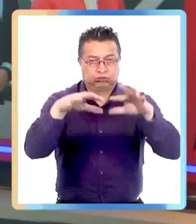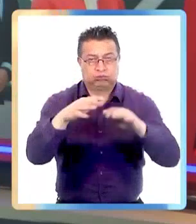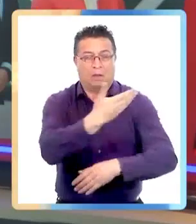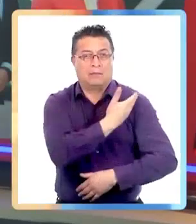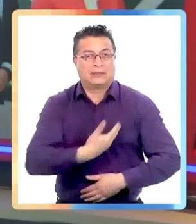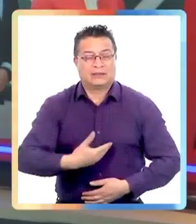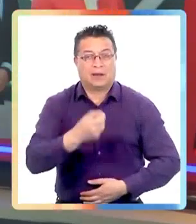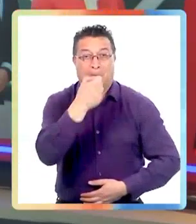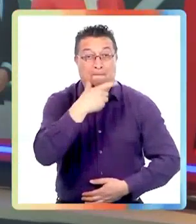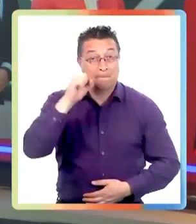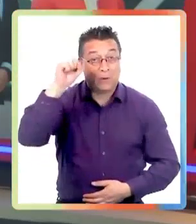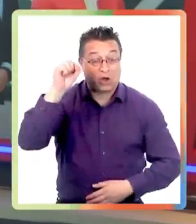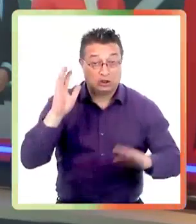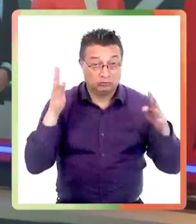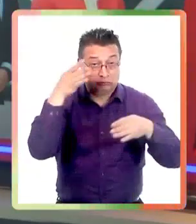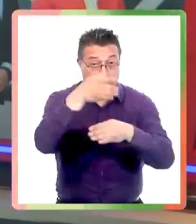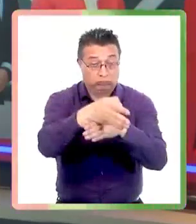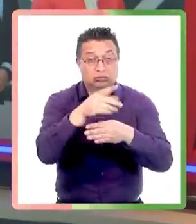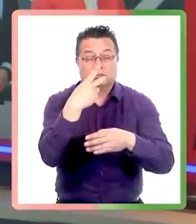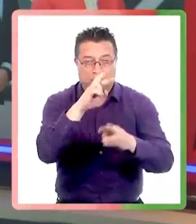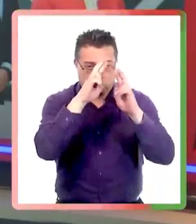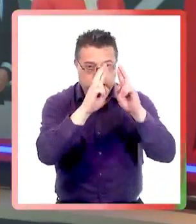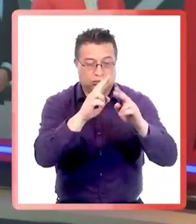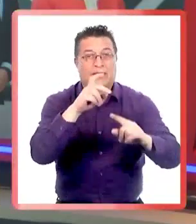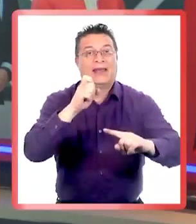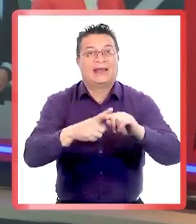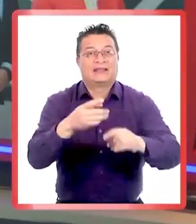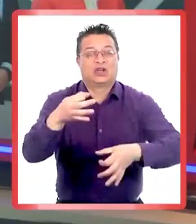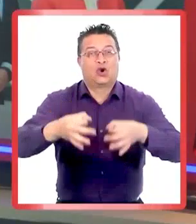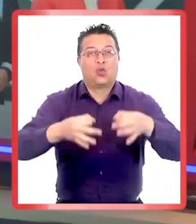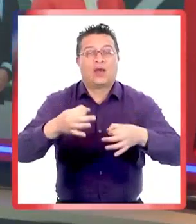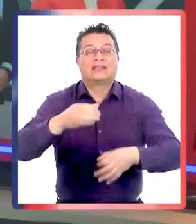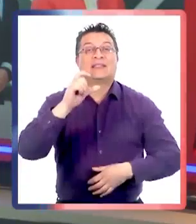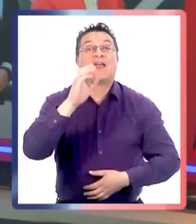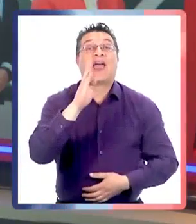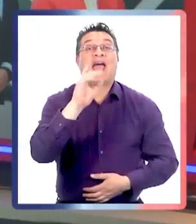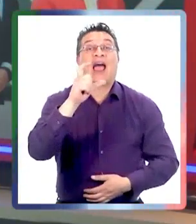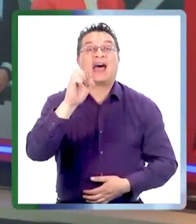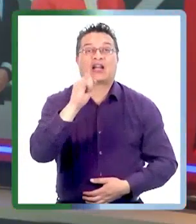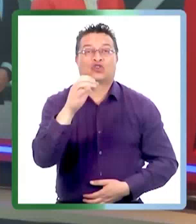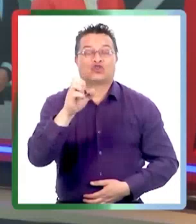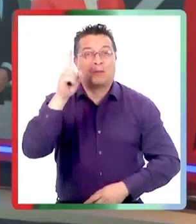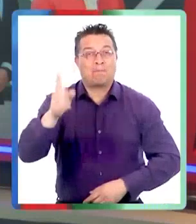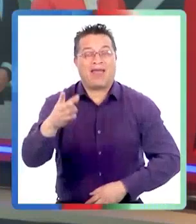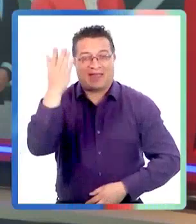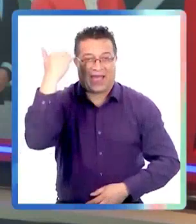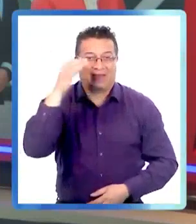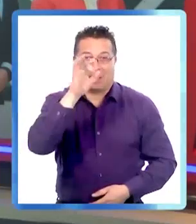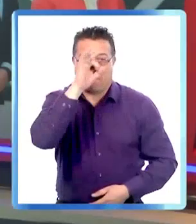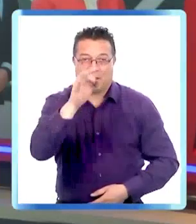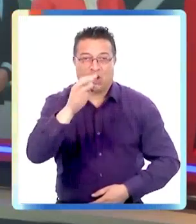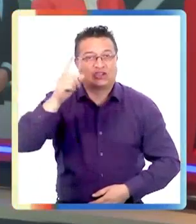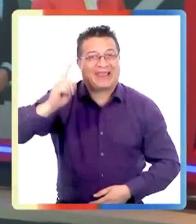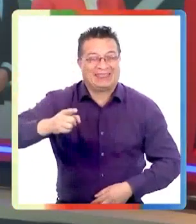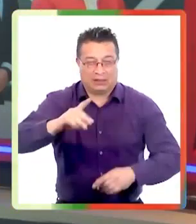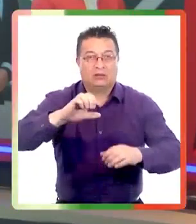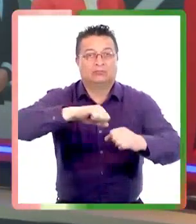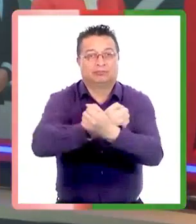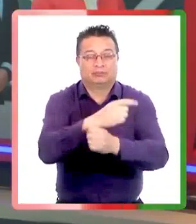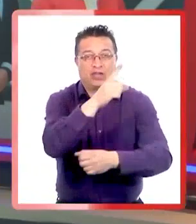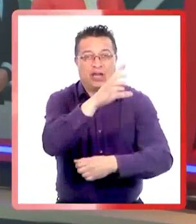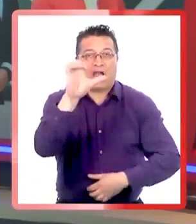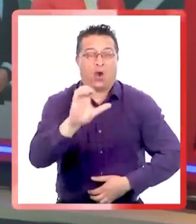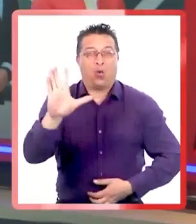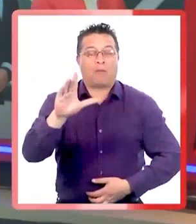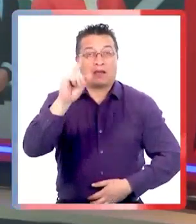previas a esta cita de mandatarios, el presidente Gabriel Boric entregó un reconocimiento al ex juez Baltasar Garzón, que ordenó la detención de Augusto Pinochet